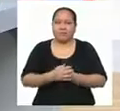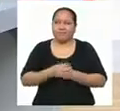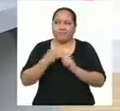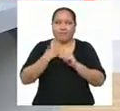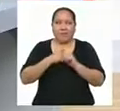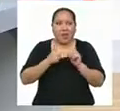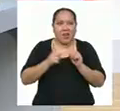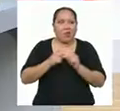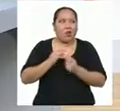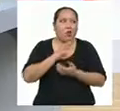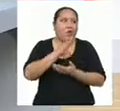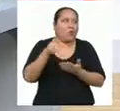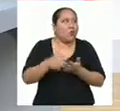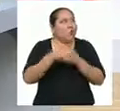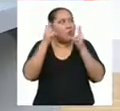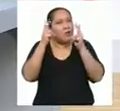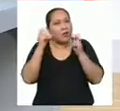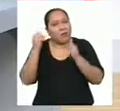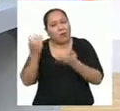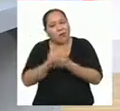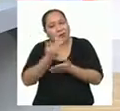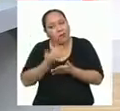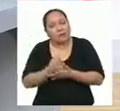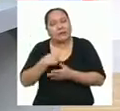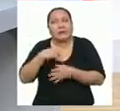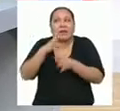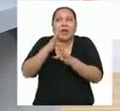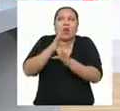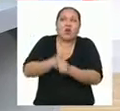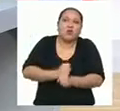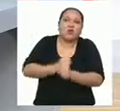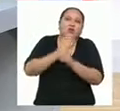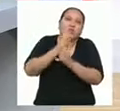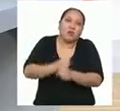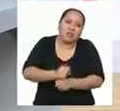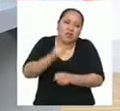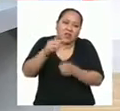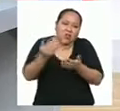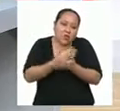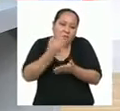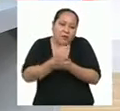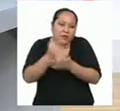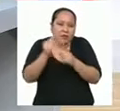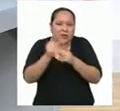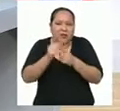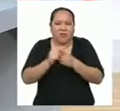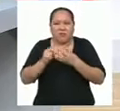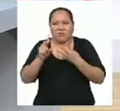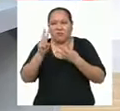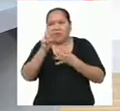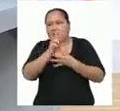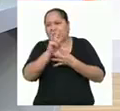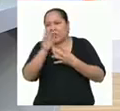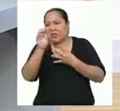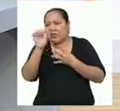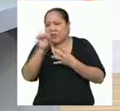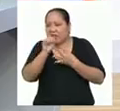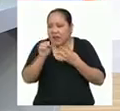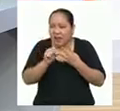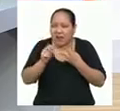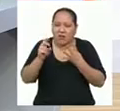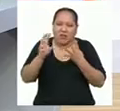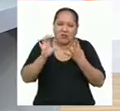embargo, como todo tema nuevo, una tiene que acostumbrarse a sus jergas, varianza, rango, desviación,